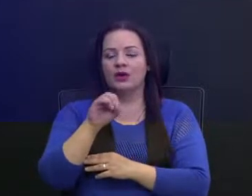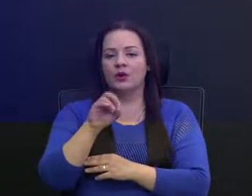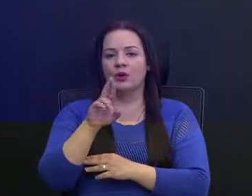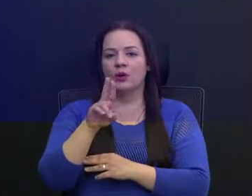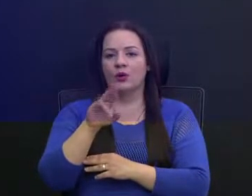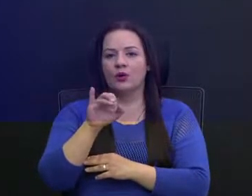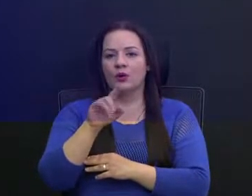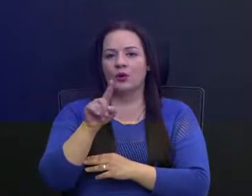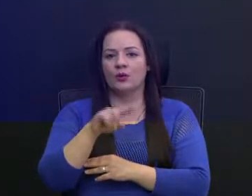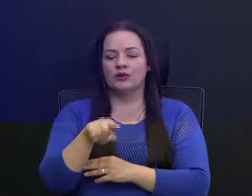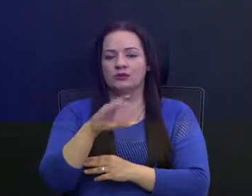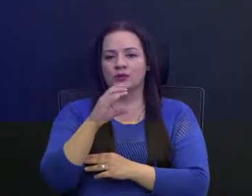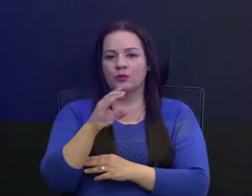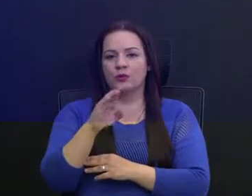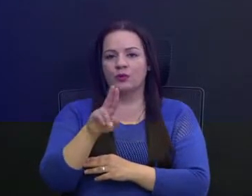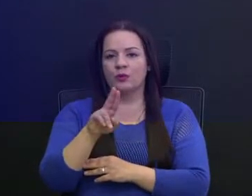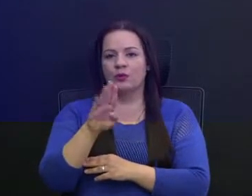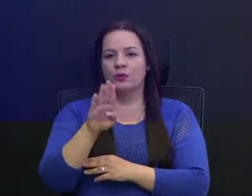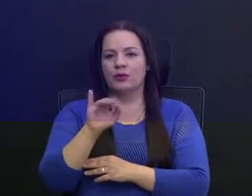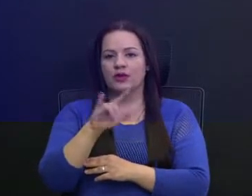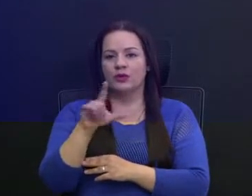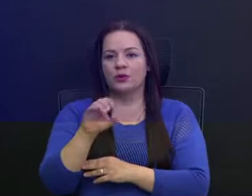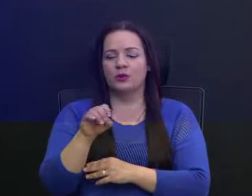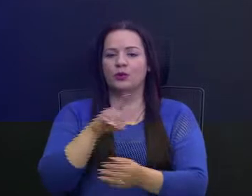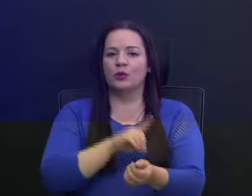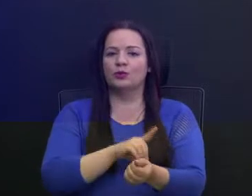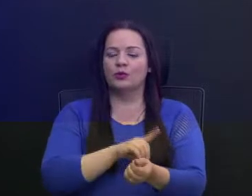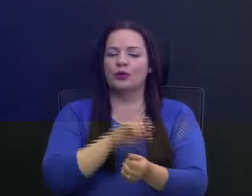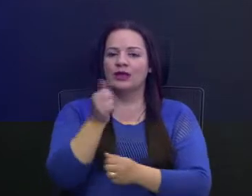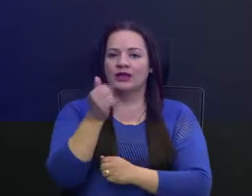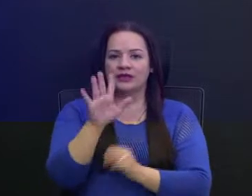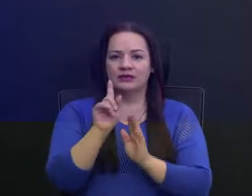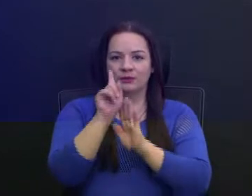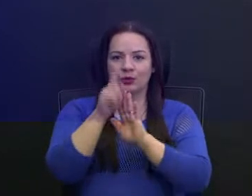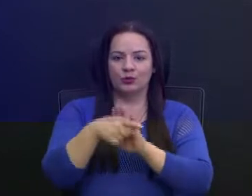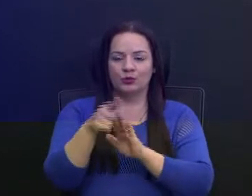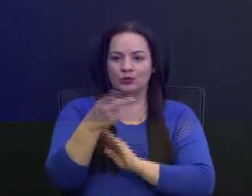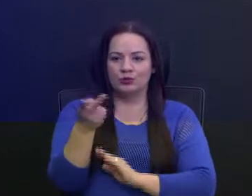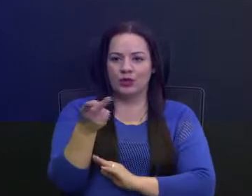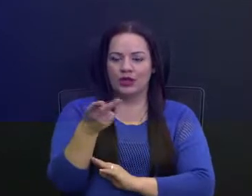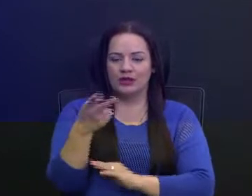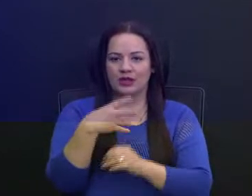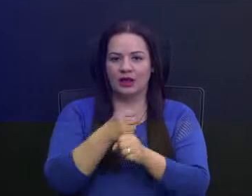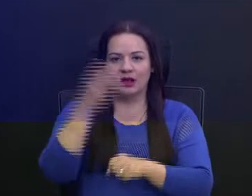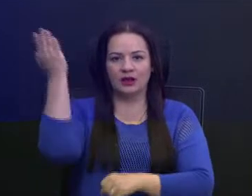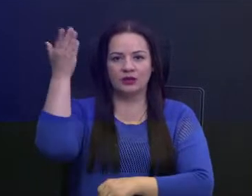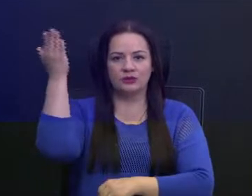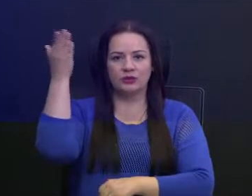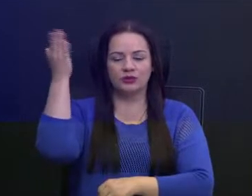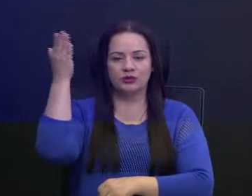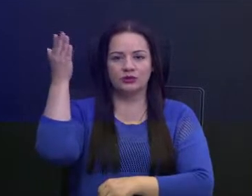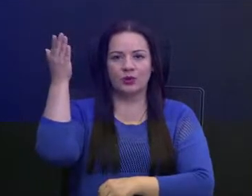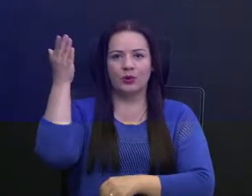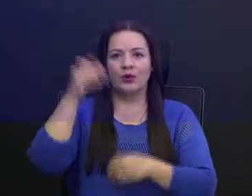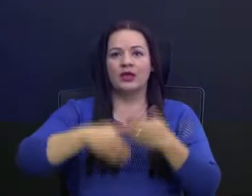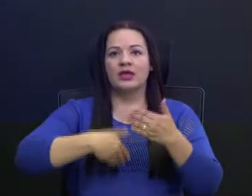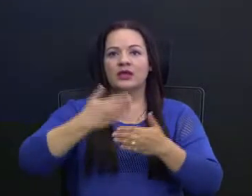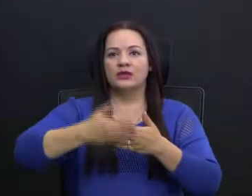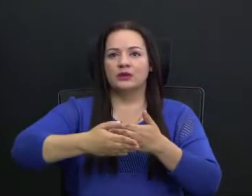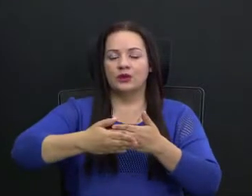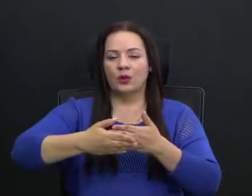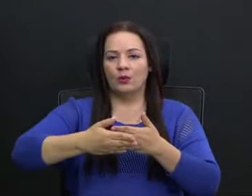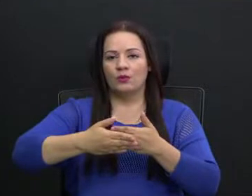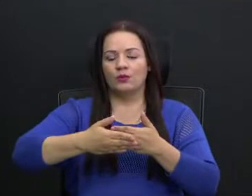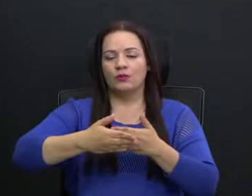Mario Ruiz Cubillo, gerente médico de la Caja, resaltó las acciones desarrolladas durante la atención del COVID-19 y pidió cuidar a los adultos